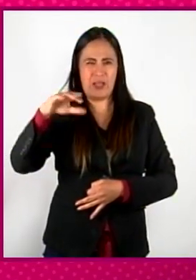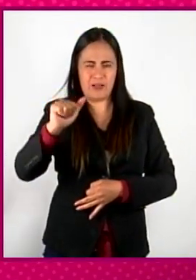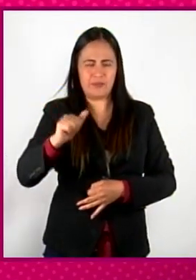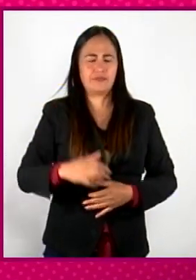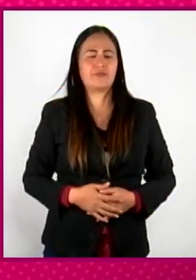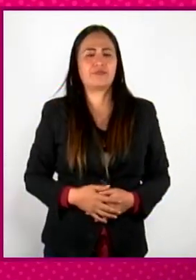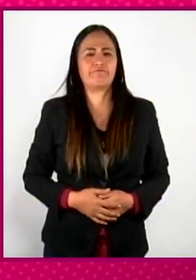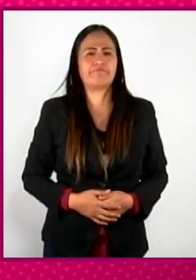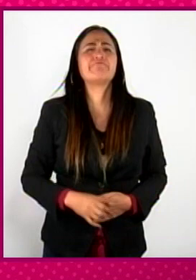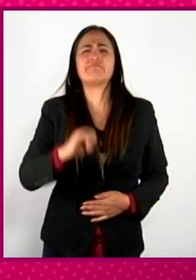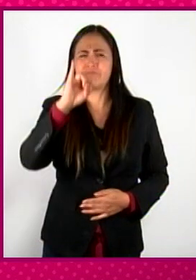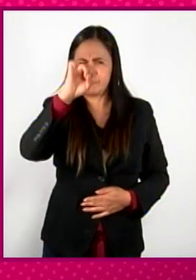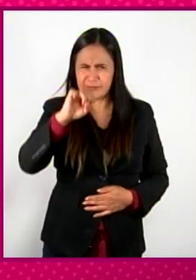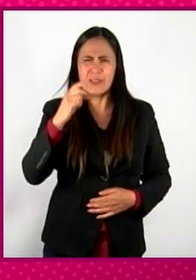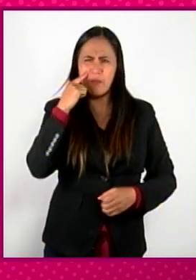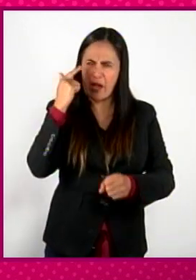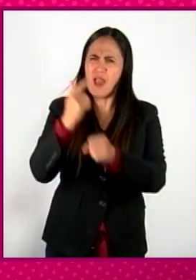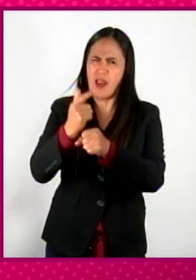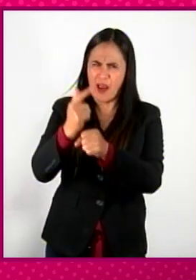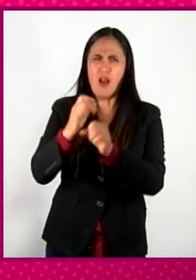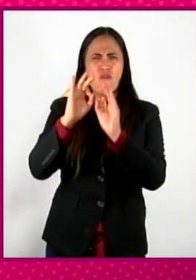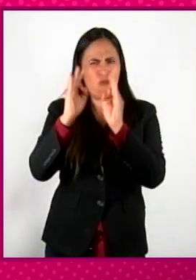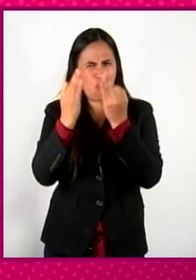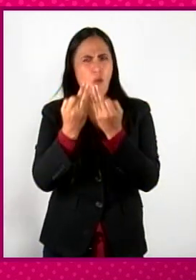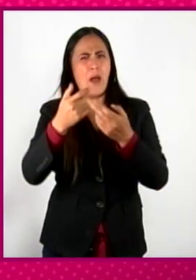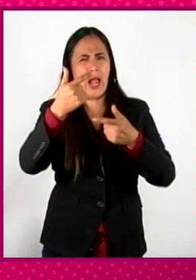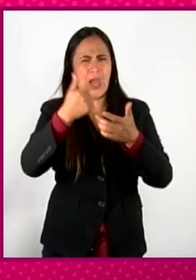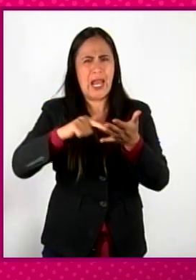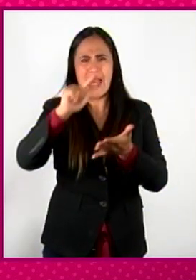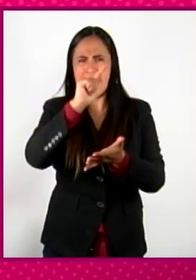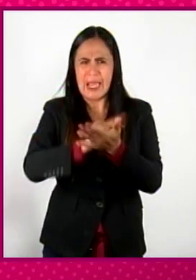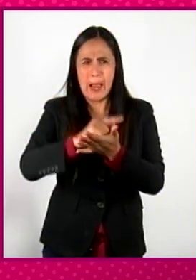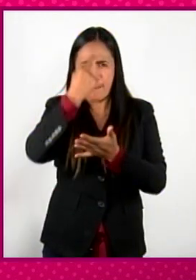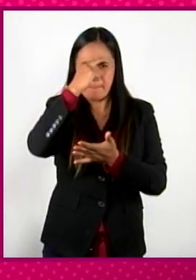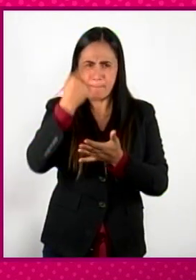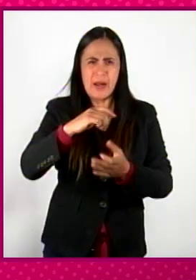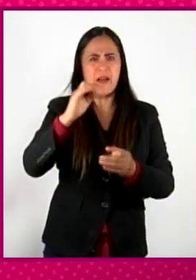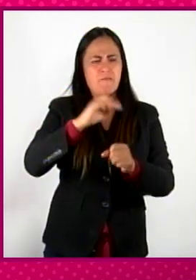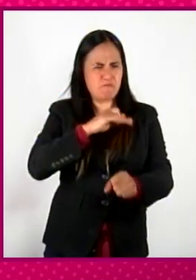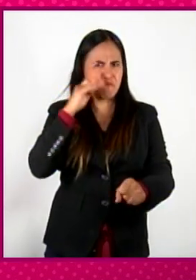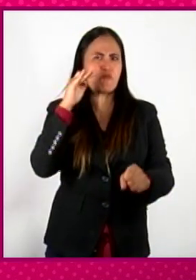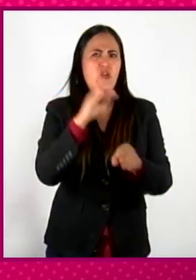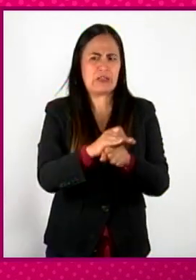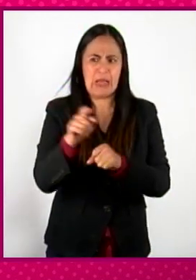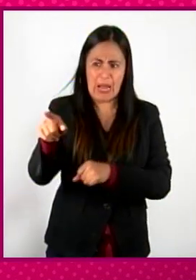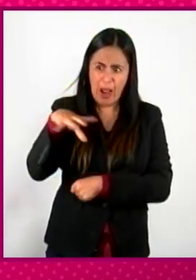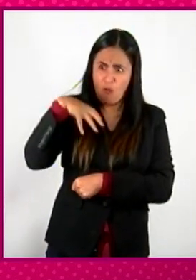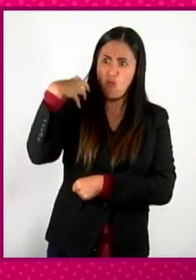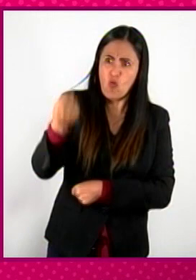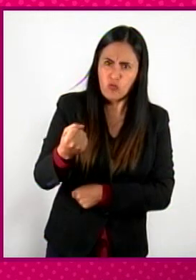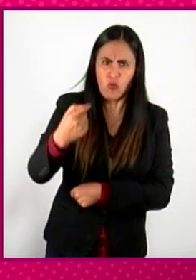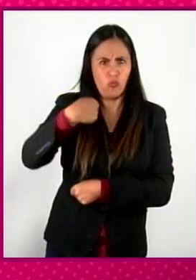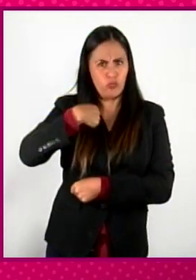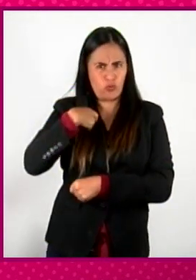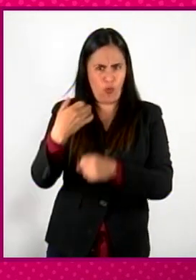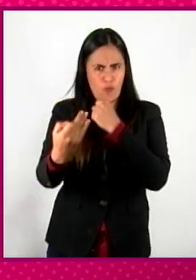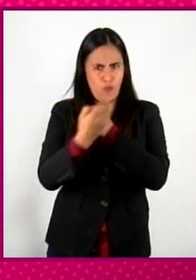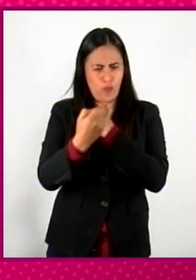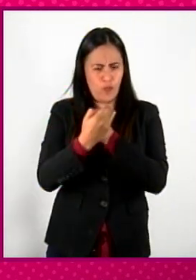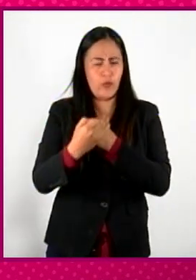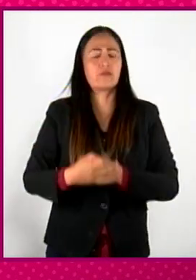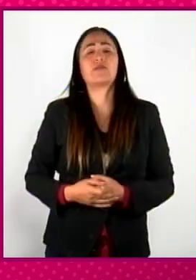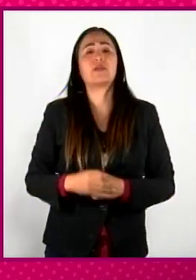Hubieron diversos mecanismos legales para poderse enfrentar a los abusos de los encomenderos, por ejemplo. La encomienda es una